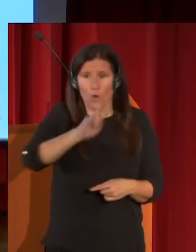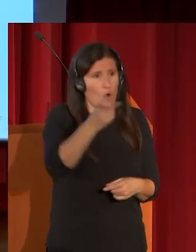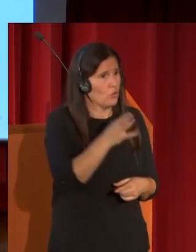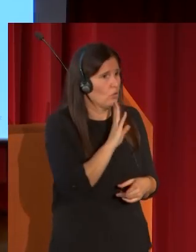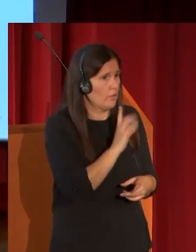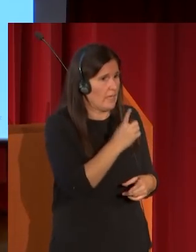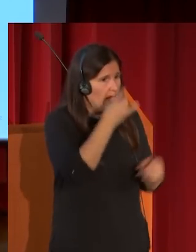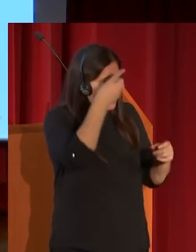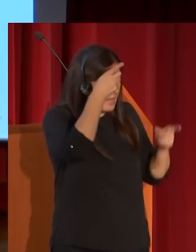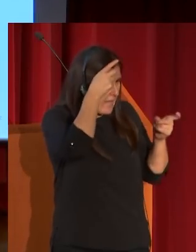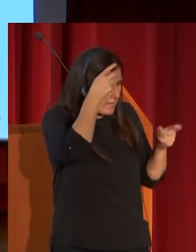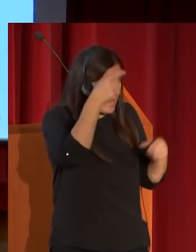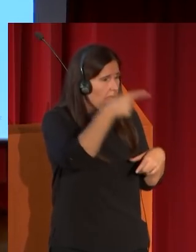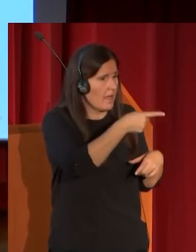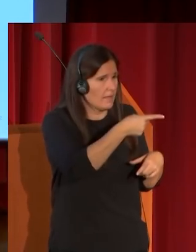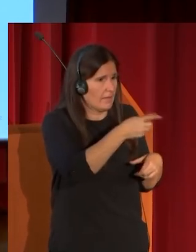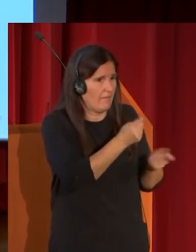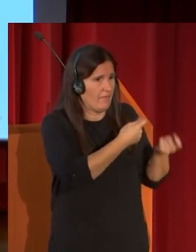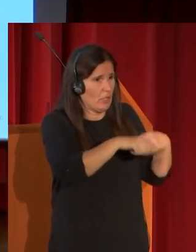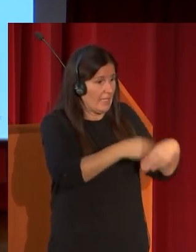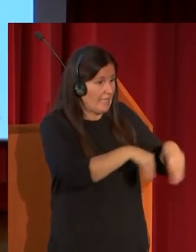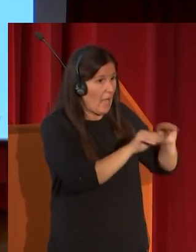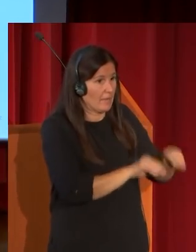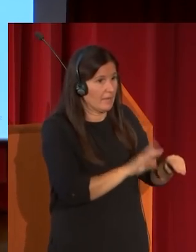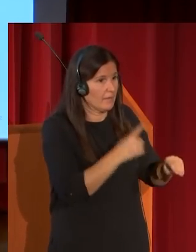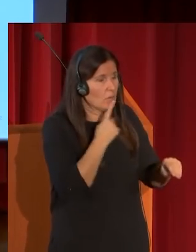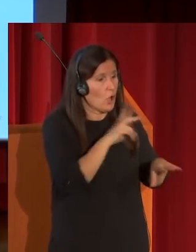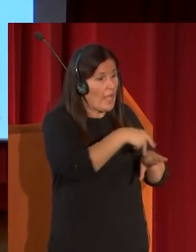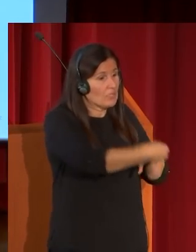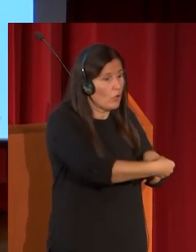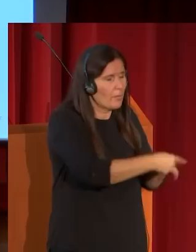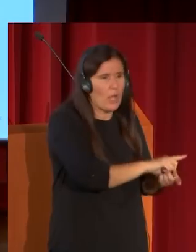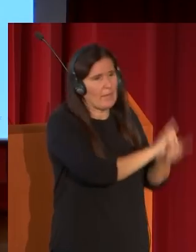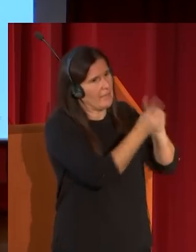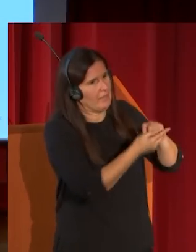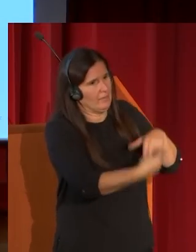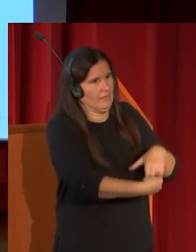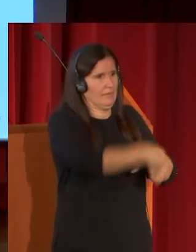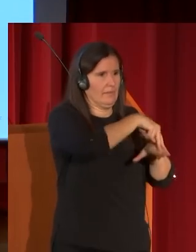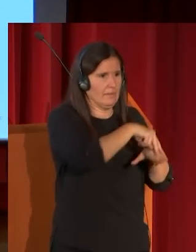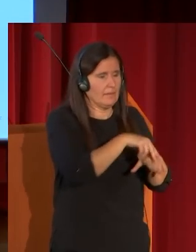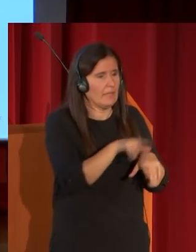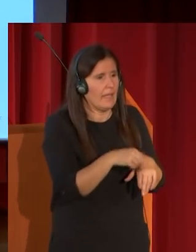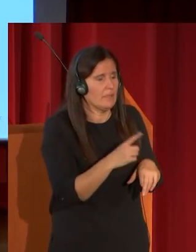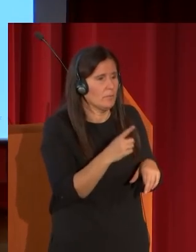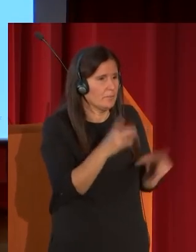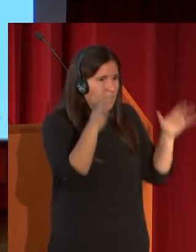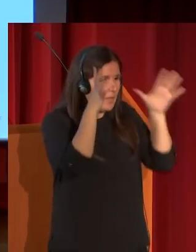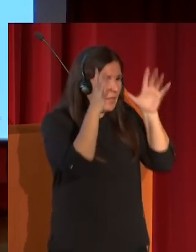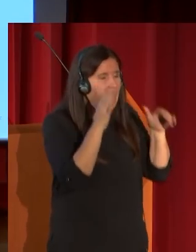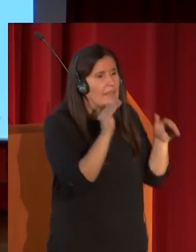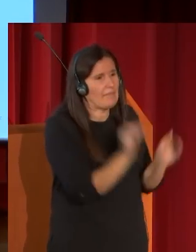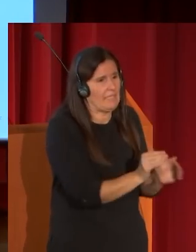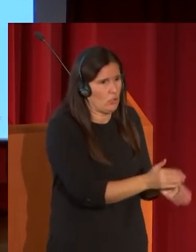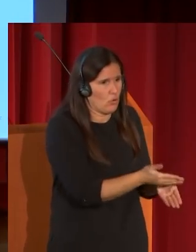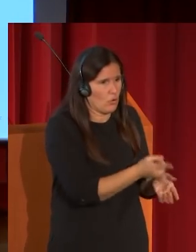tapices que un escorzo invertido pero aquí es una cervatilla está hecho a la